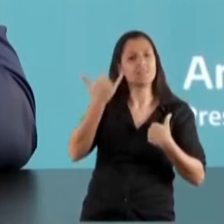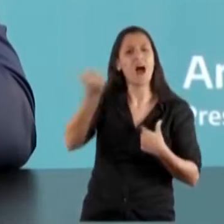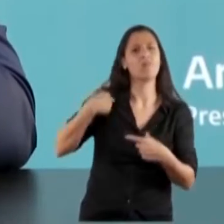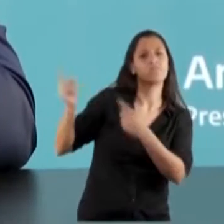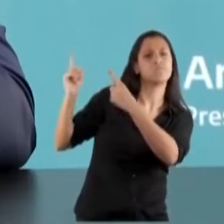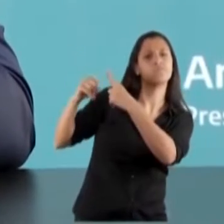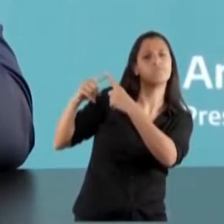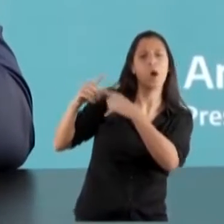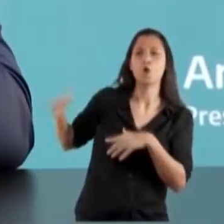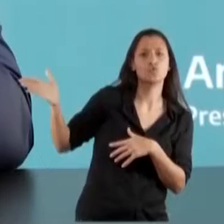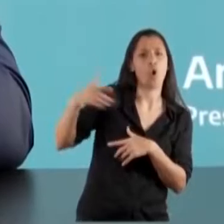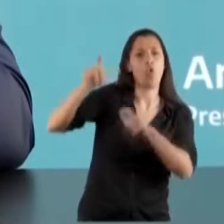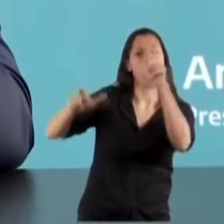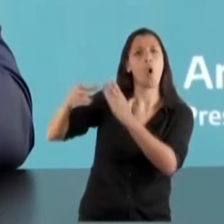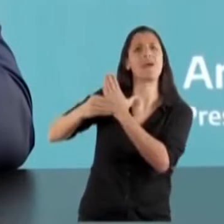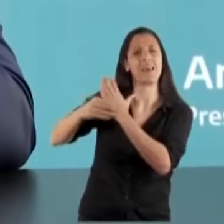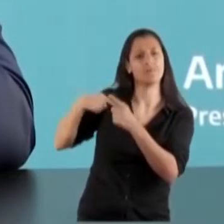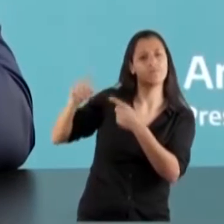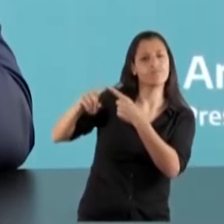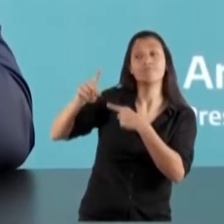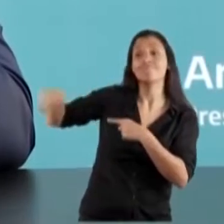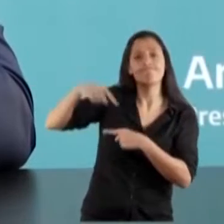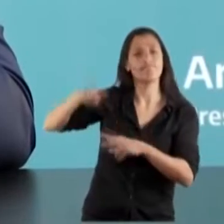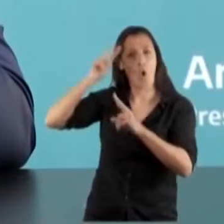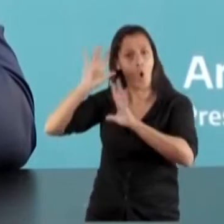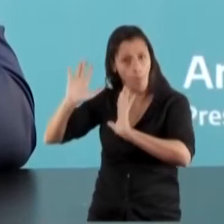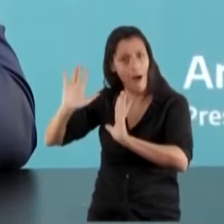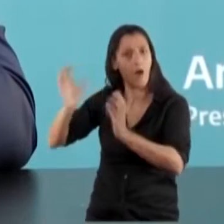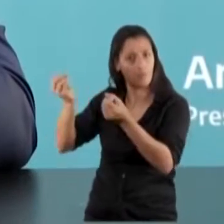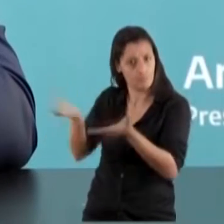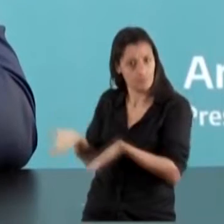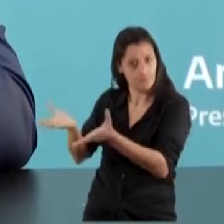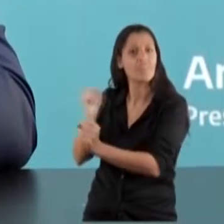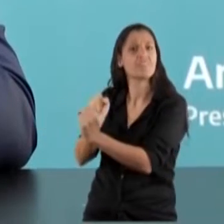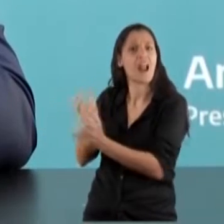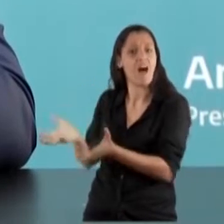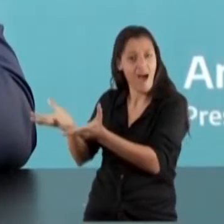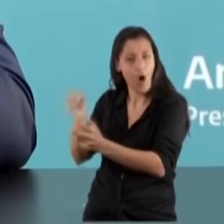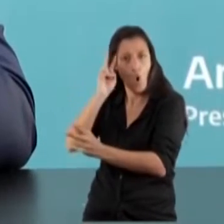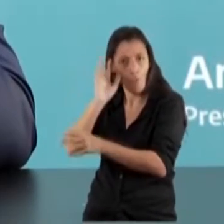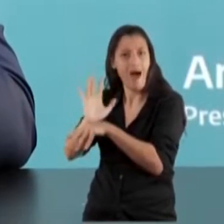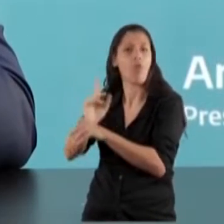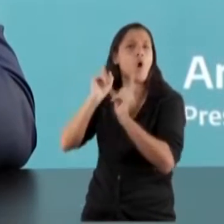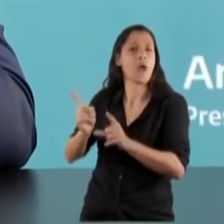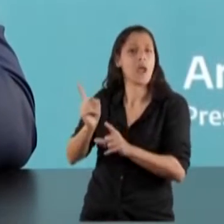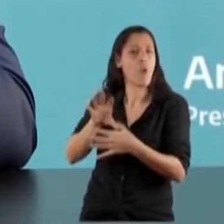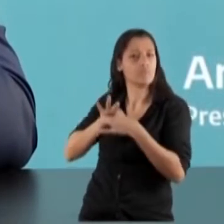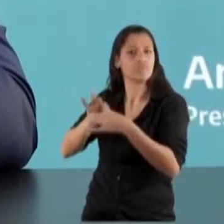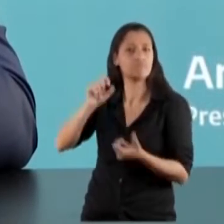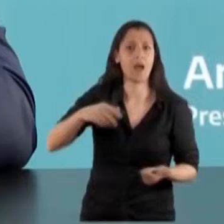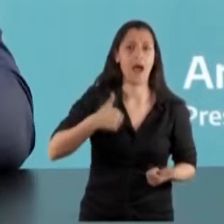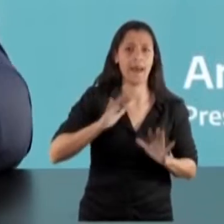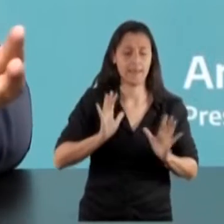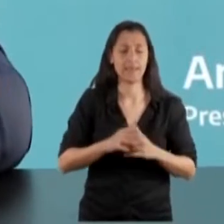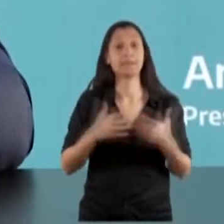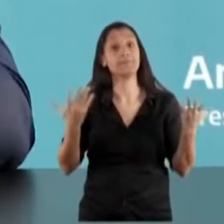todos y bueno, todos estaban con una agenda muy justificada de trabajo representando a nuestro país.